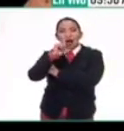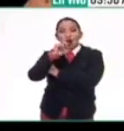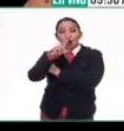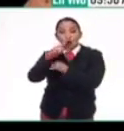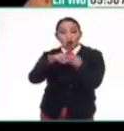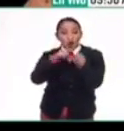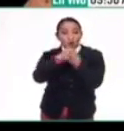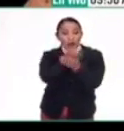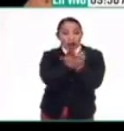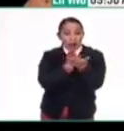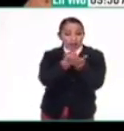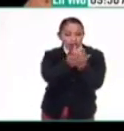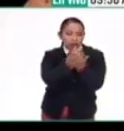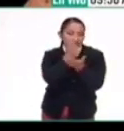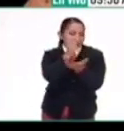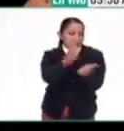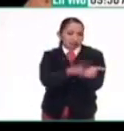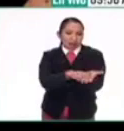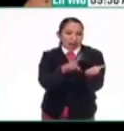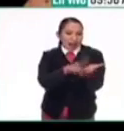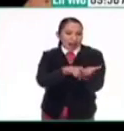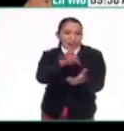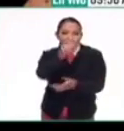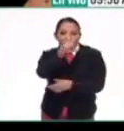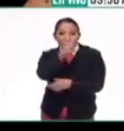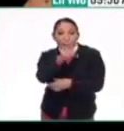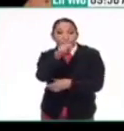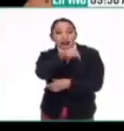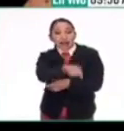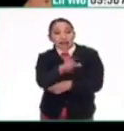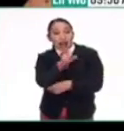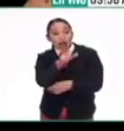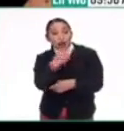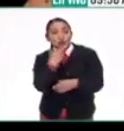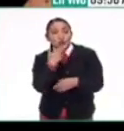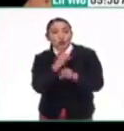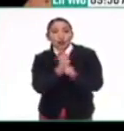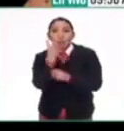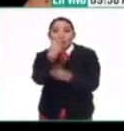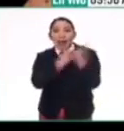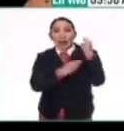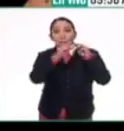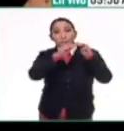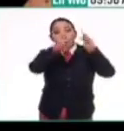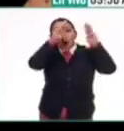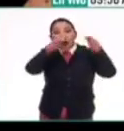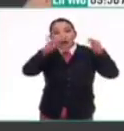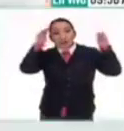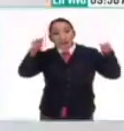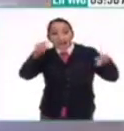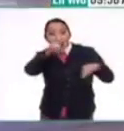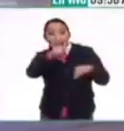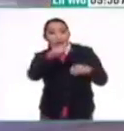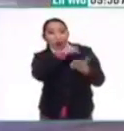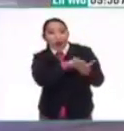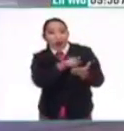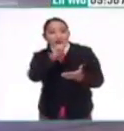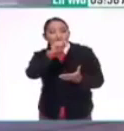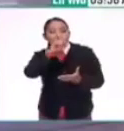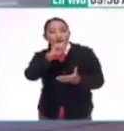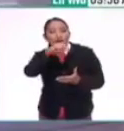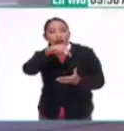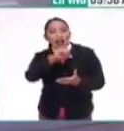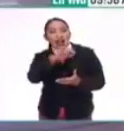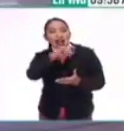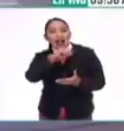colores azules son la representación del agua porque para ellos el agua viene de las montañas. La montaña es el Tonancantepel,